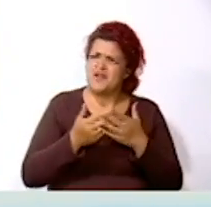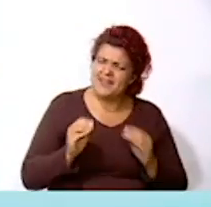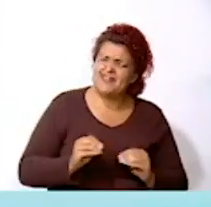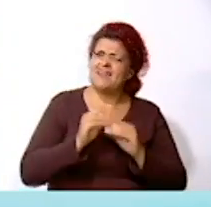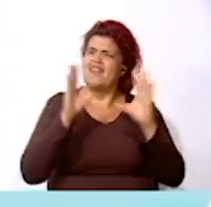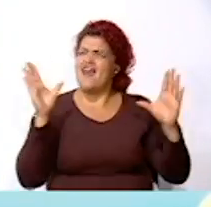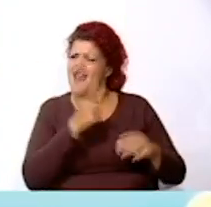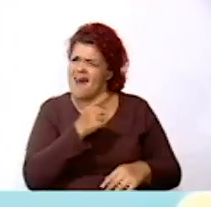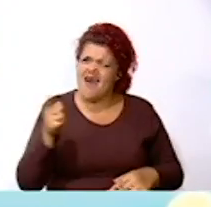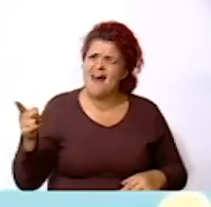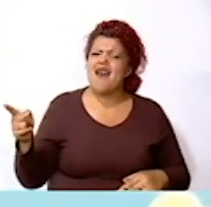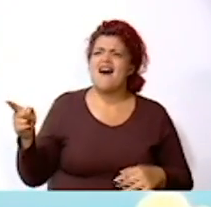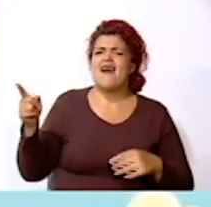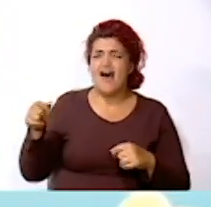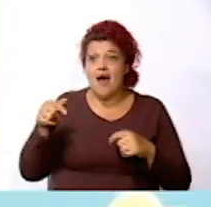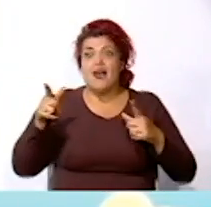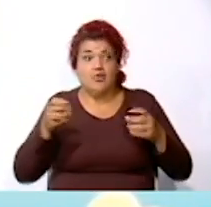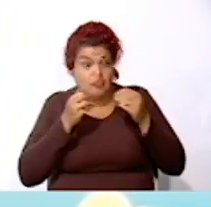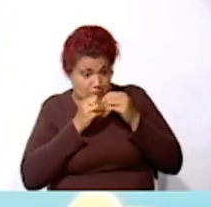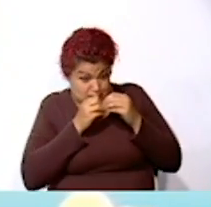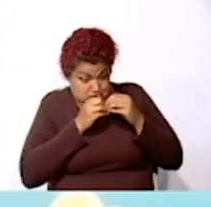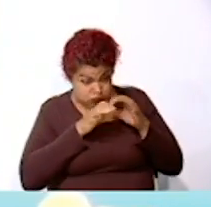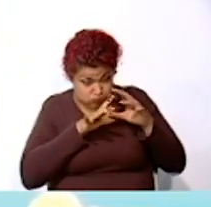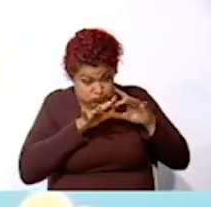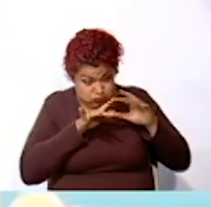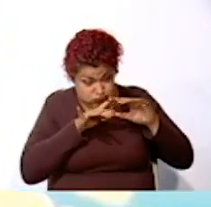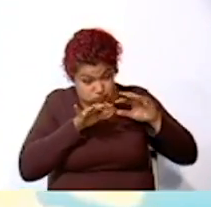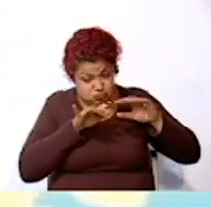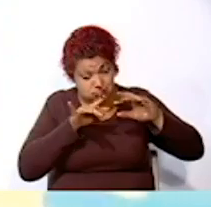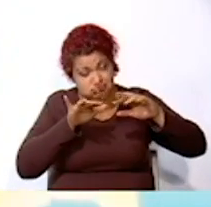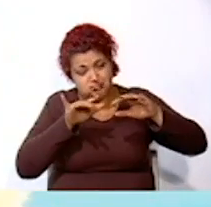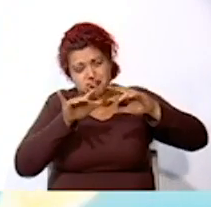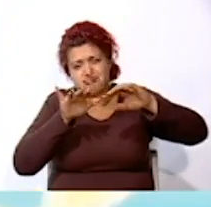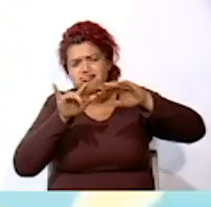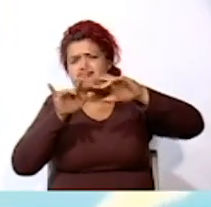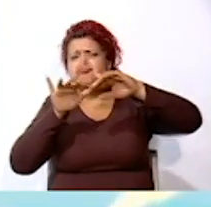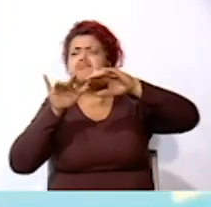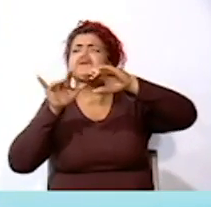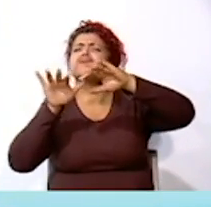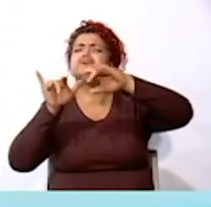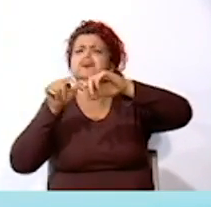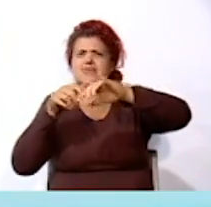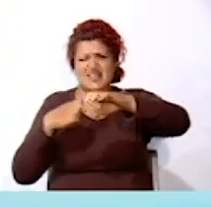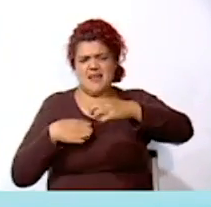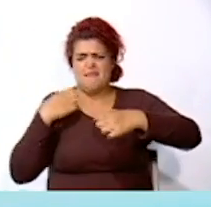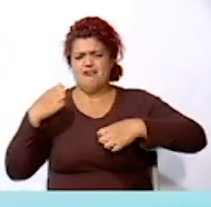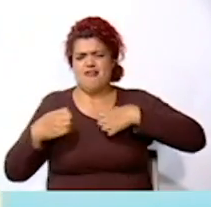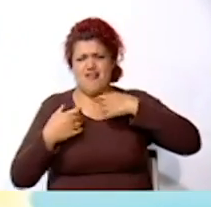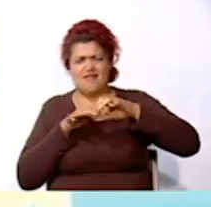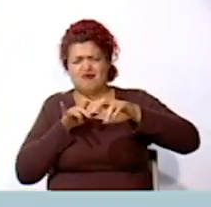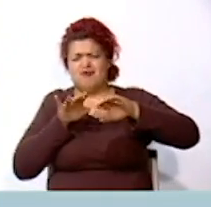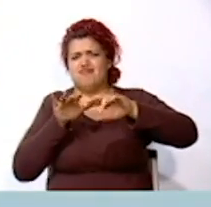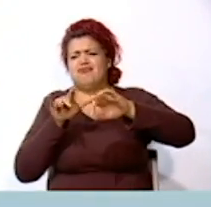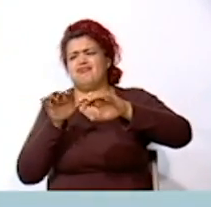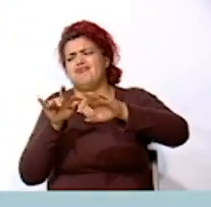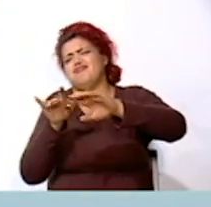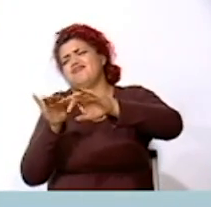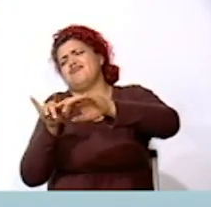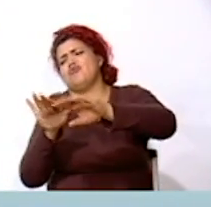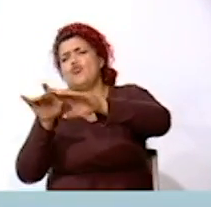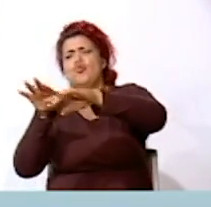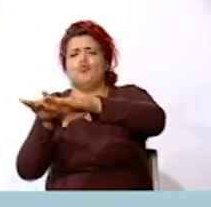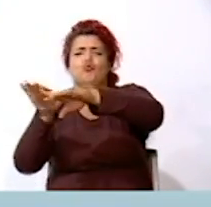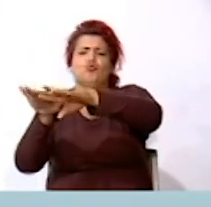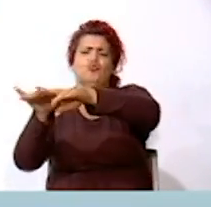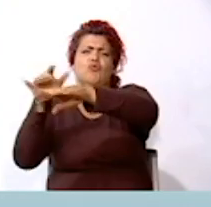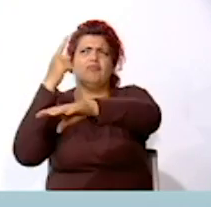día Que se expanda con el viento mi gran emoción Que viajen